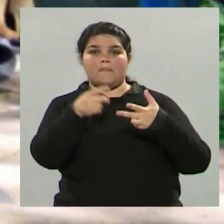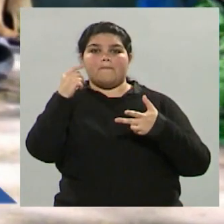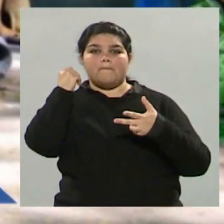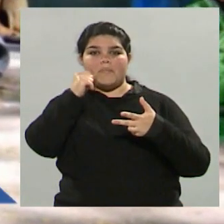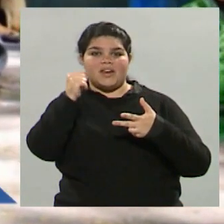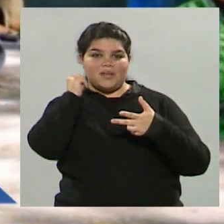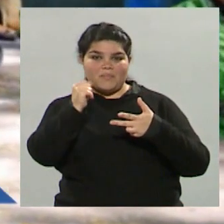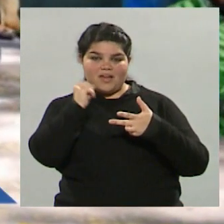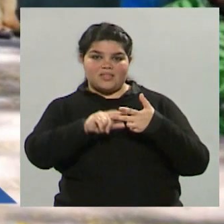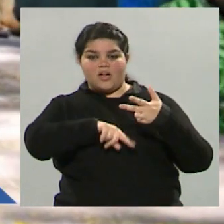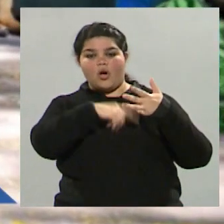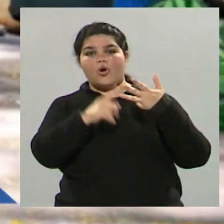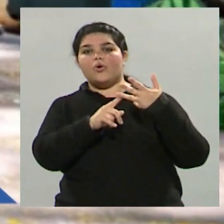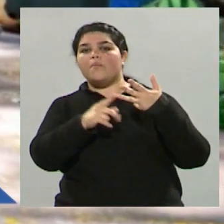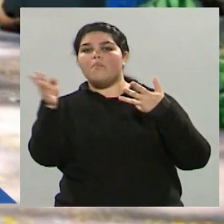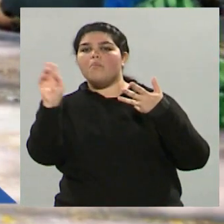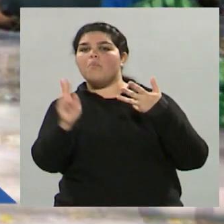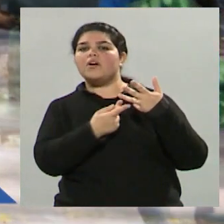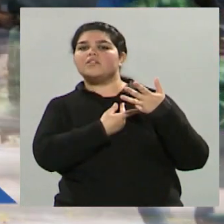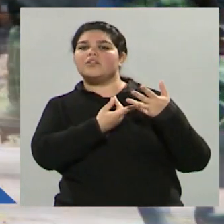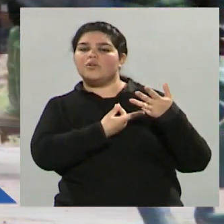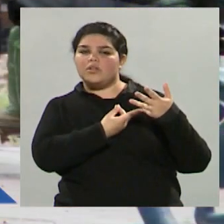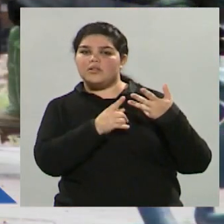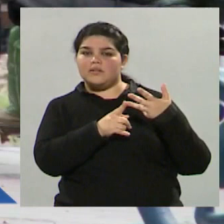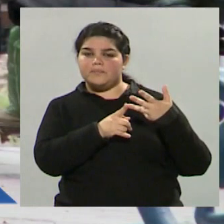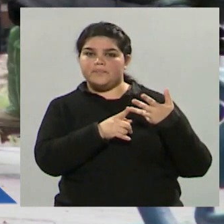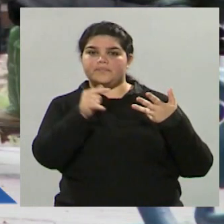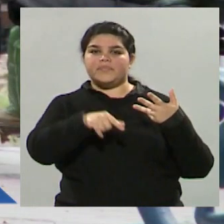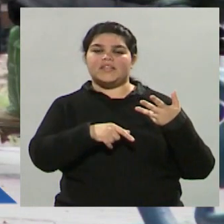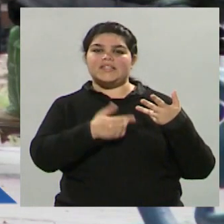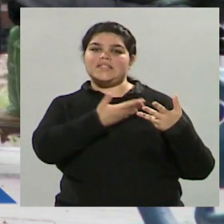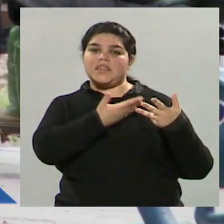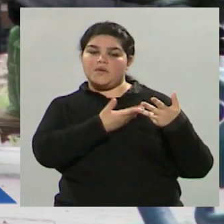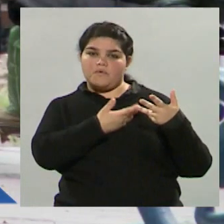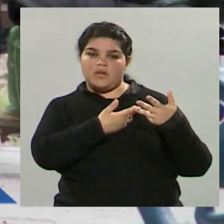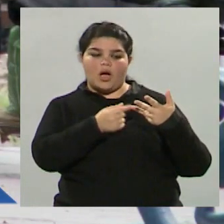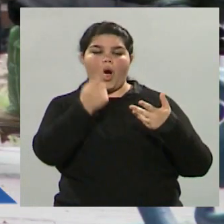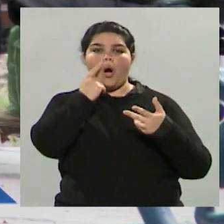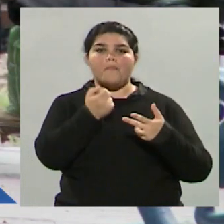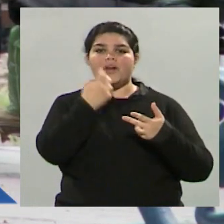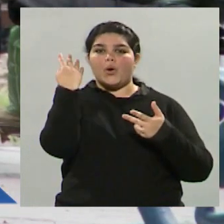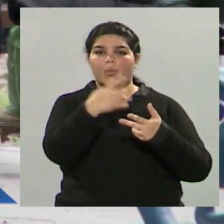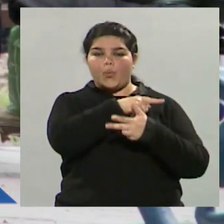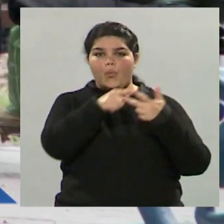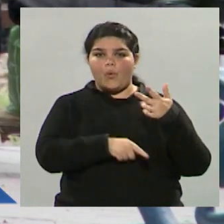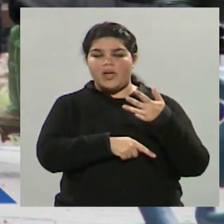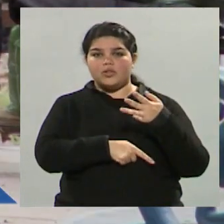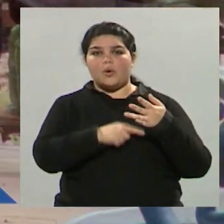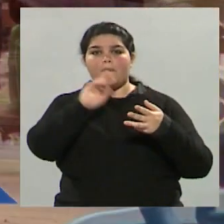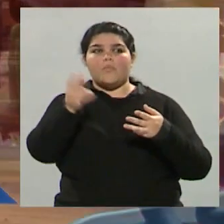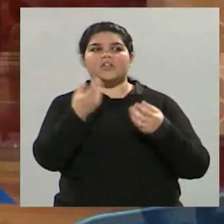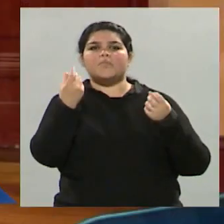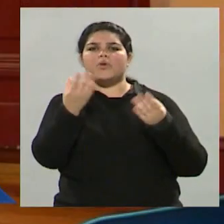y una muerte se registró en la ciudad de Santa Fe. Cuatro hombres murieron hoy por hipotermia,